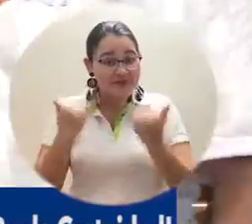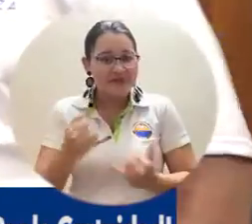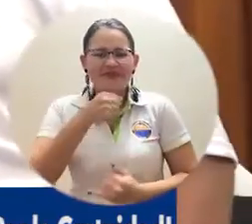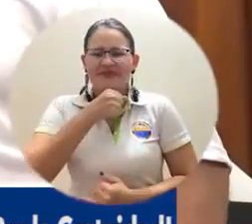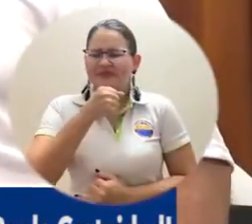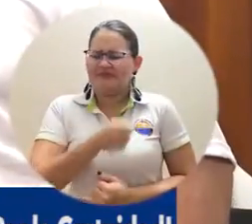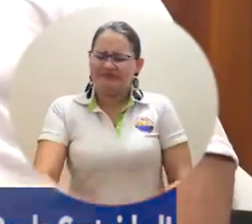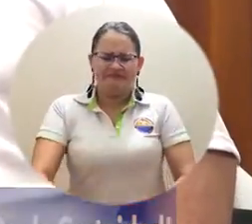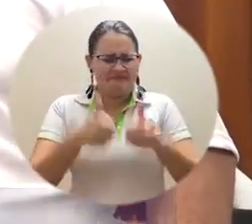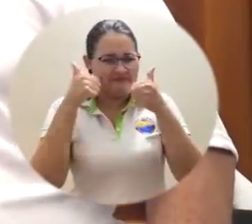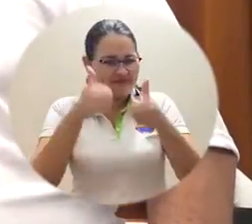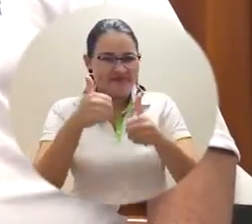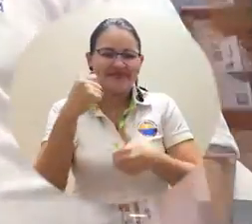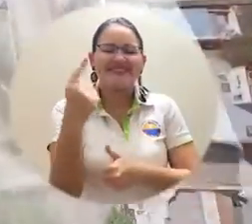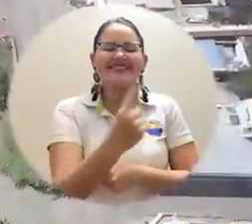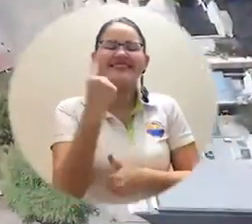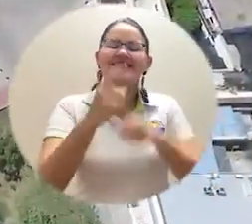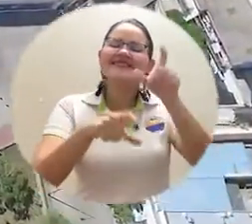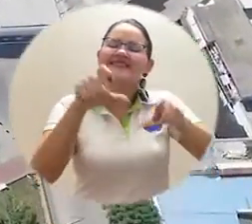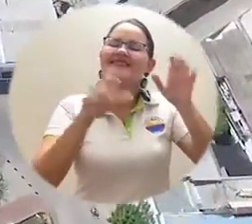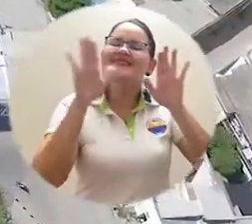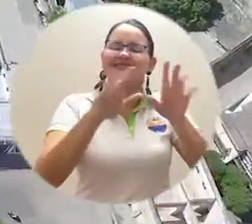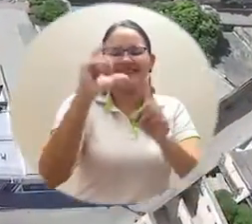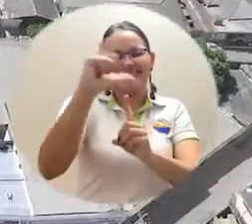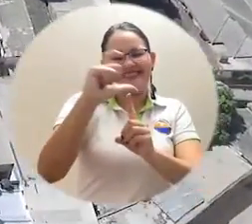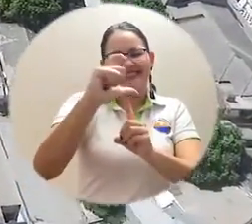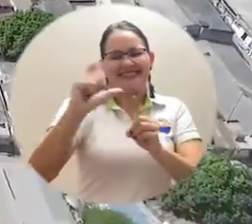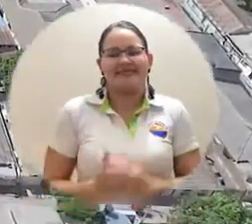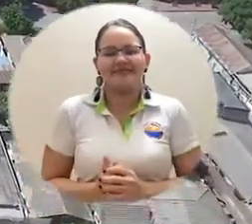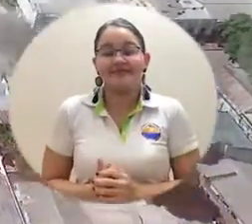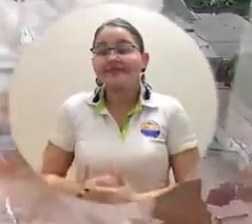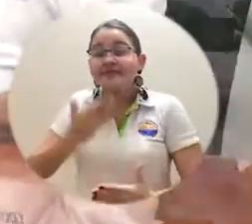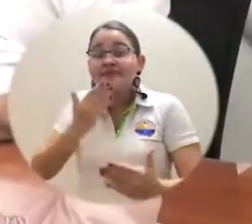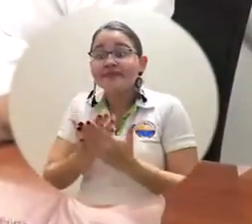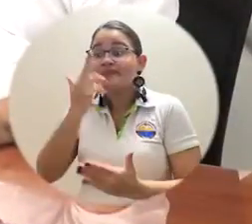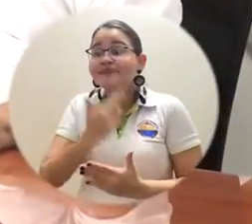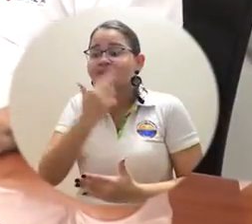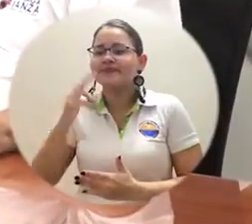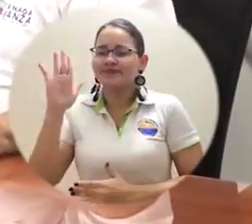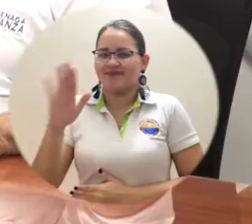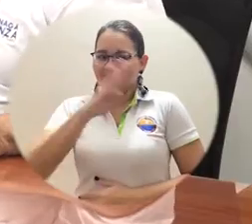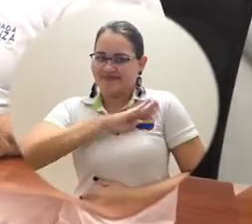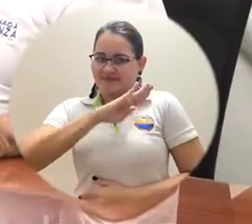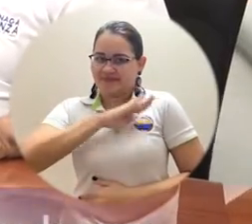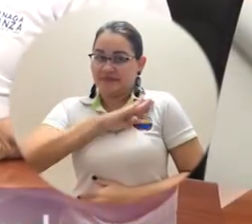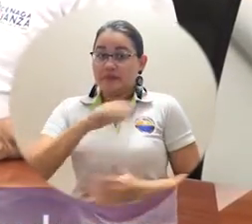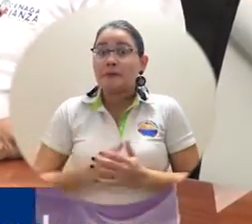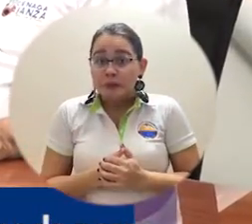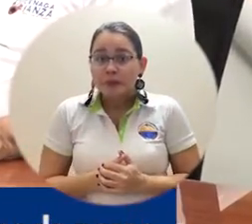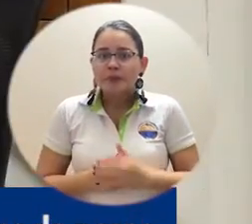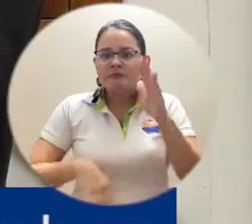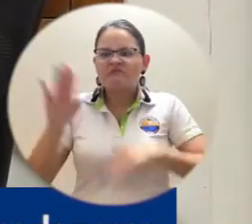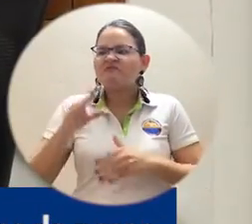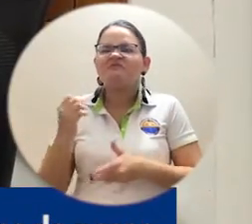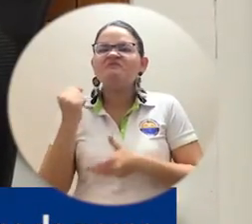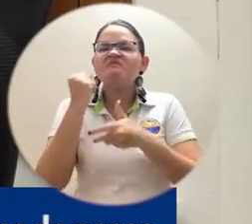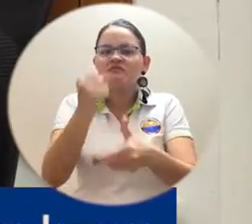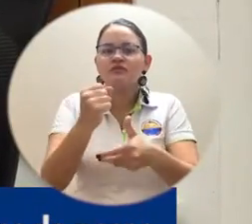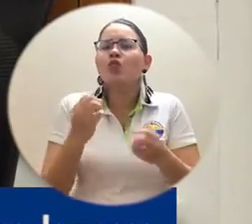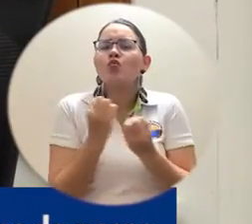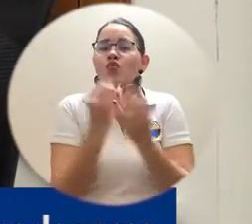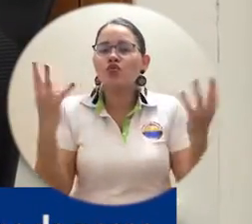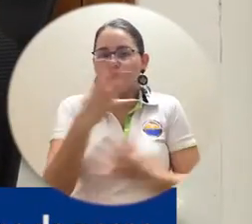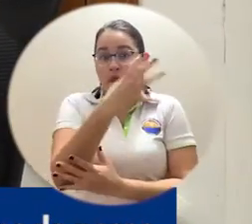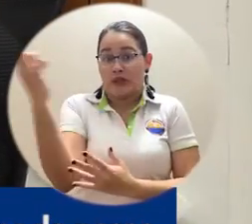Hoy tenemos una gran noticia para todos los cienagueros. Gracias al compromiso del señor Alcalde, va a ser un aporte importante